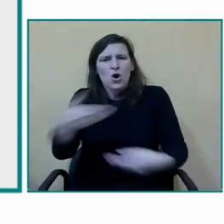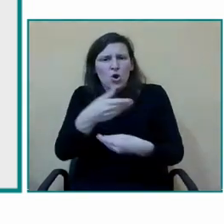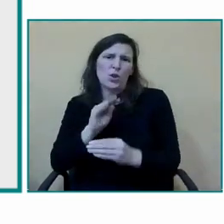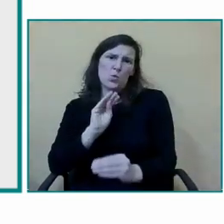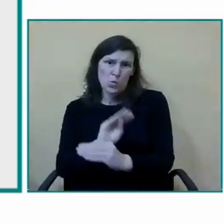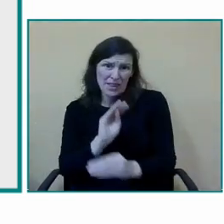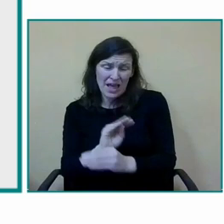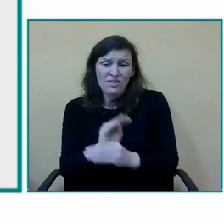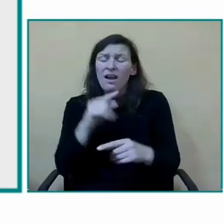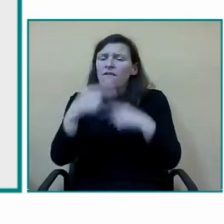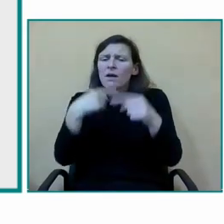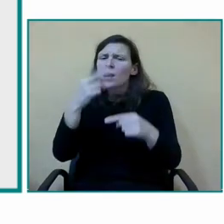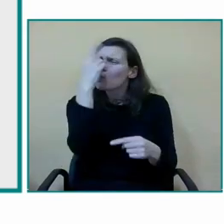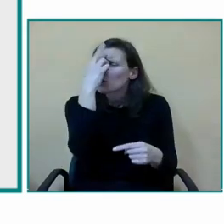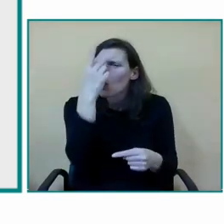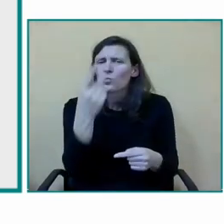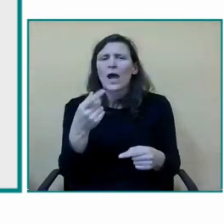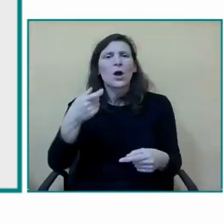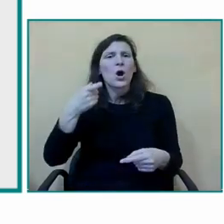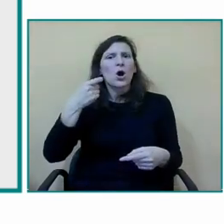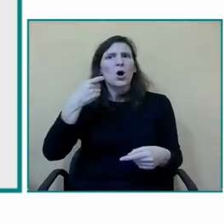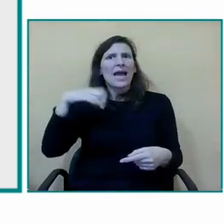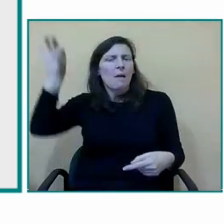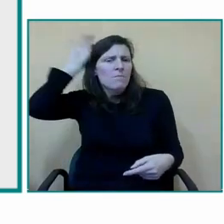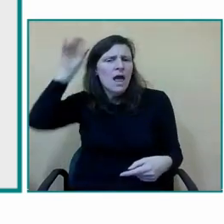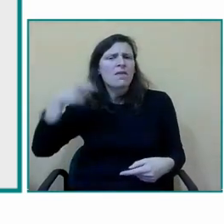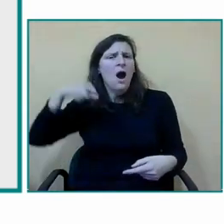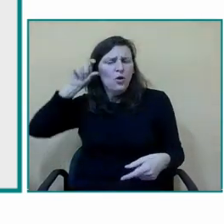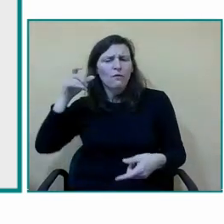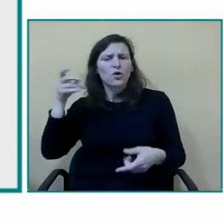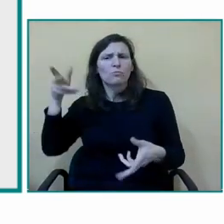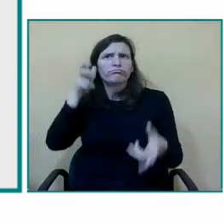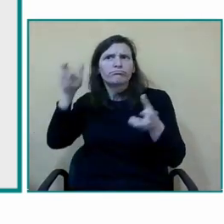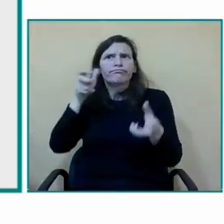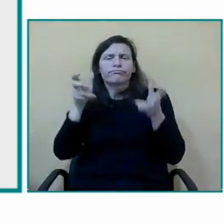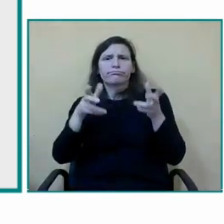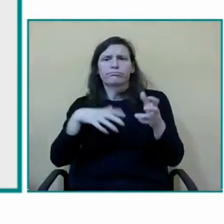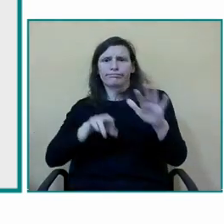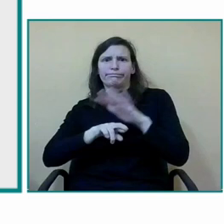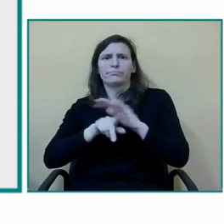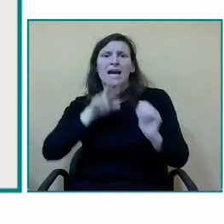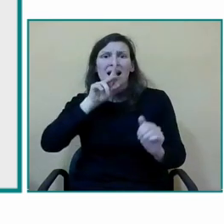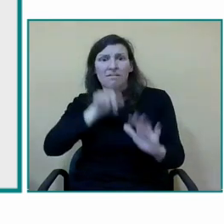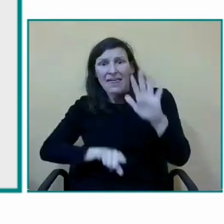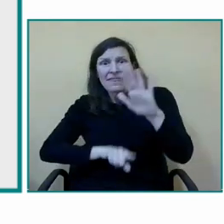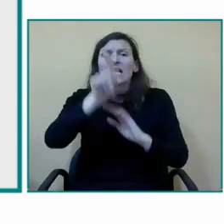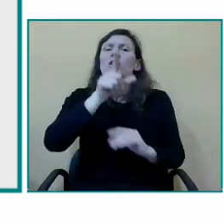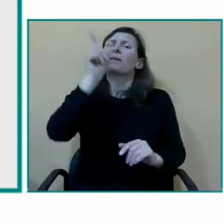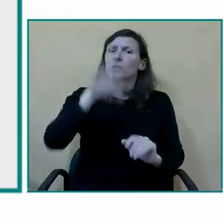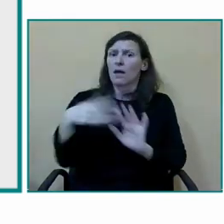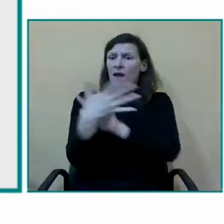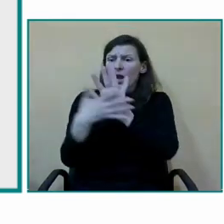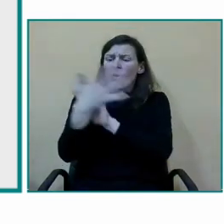audífono se les siga sigan utilizando la lengua de sí porque ellos quieren que sus hijos sean bilibes